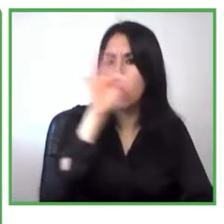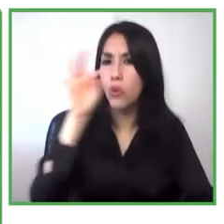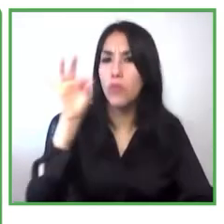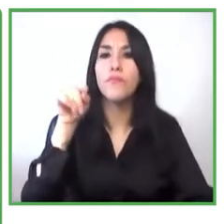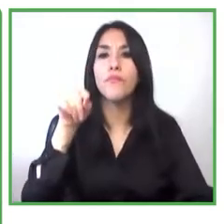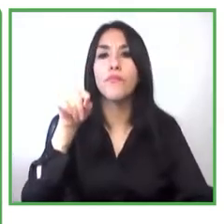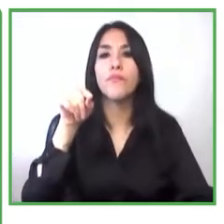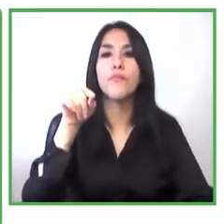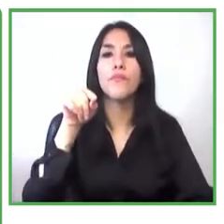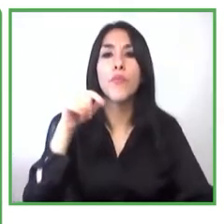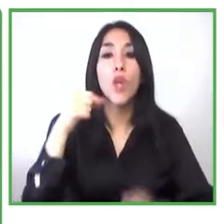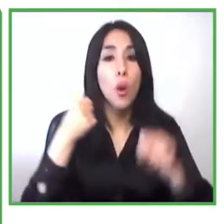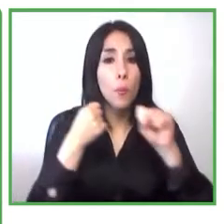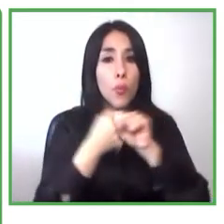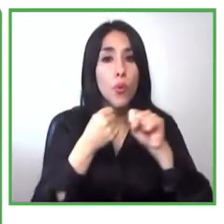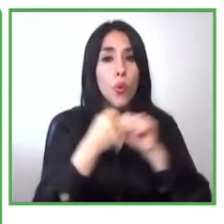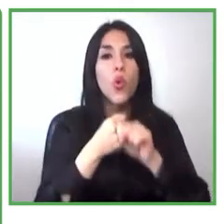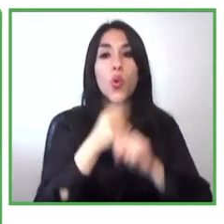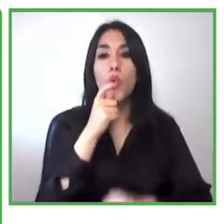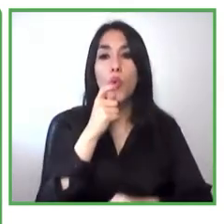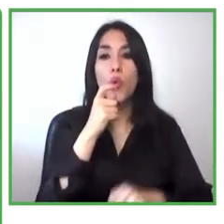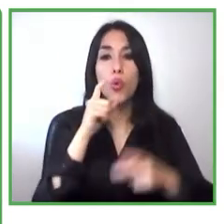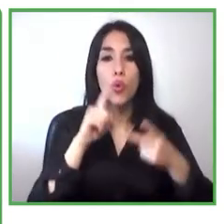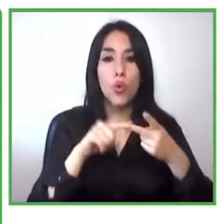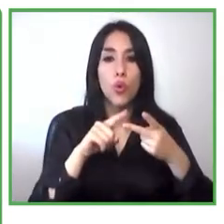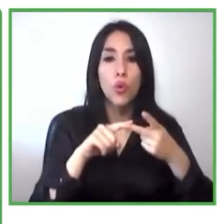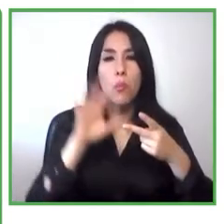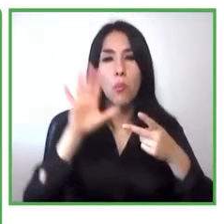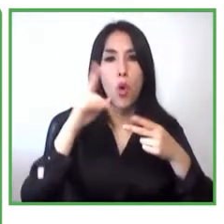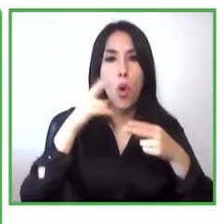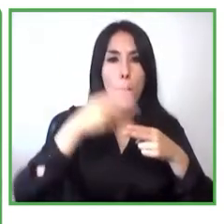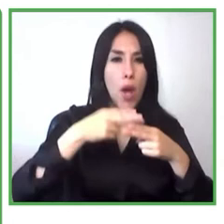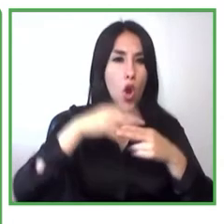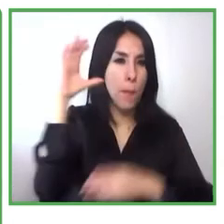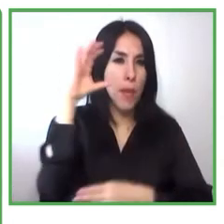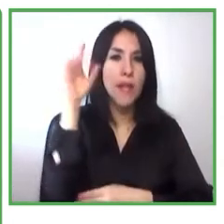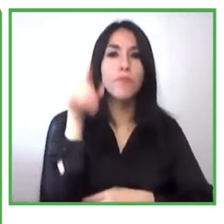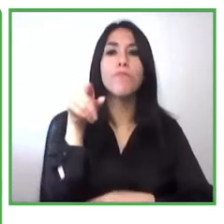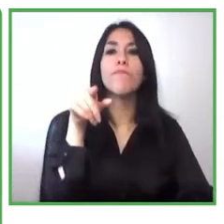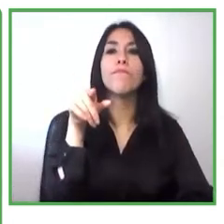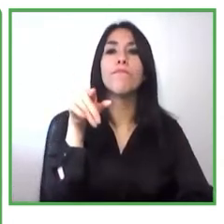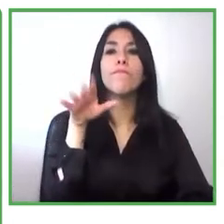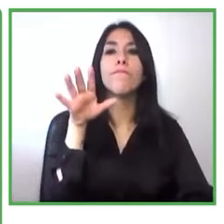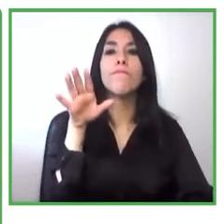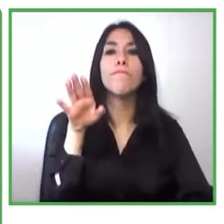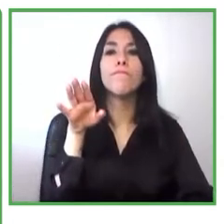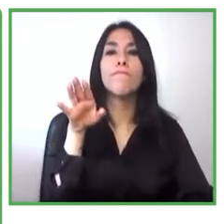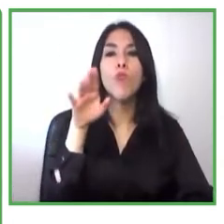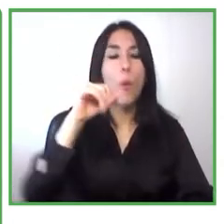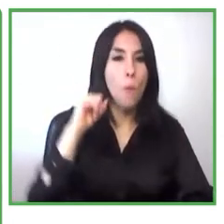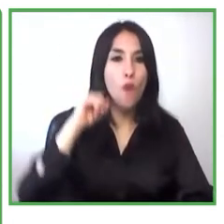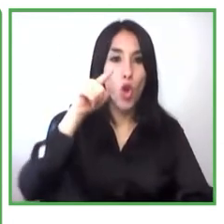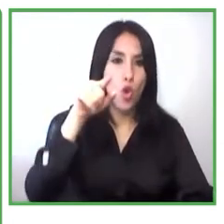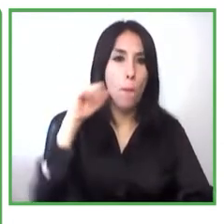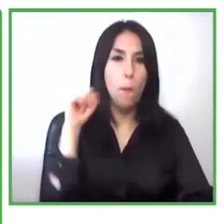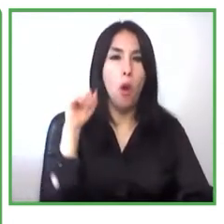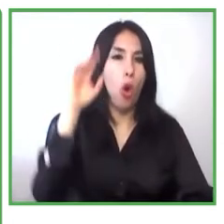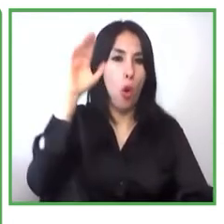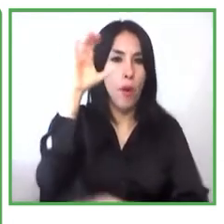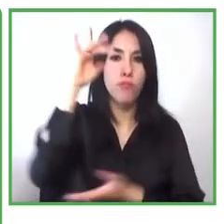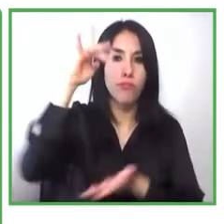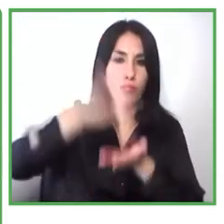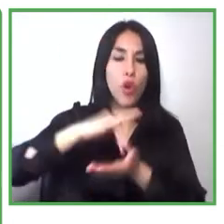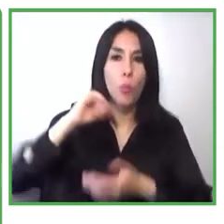mayor de la ciudad de Bogotá y de Soacha y el SENA que ya les conté cuál fue la experiencia que introduimos con ellos segundo